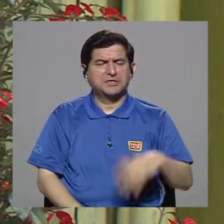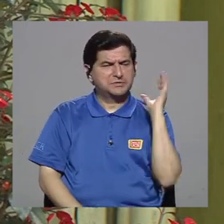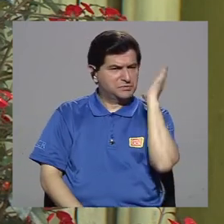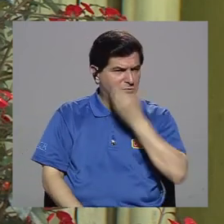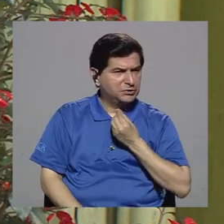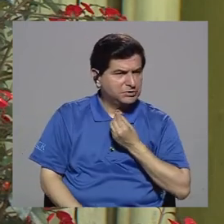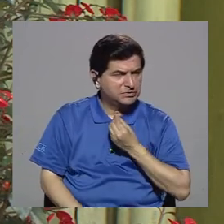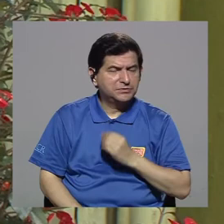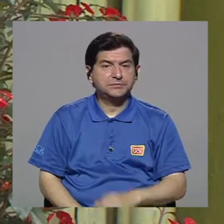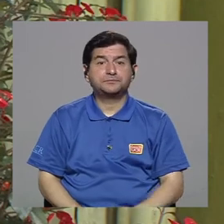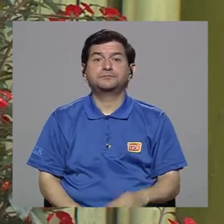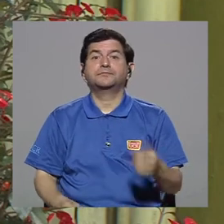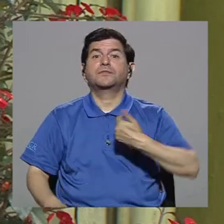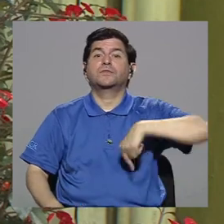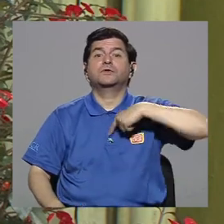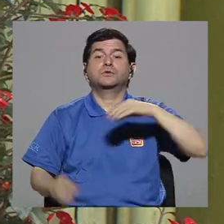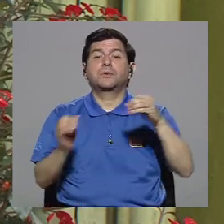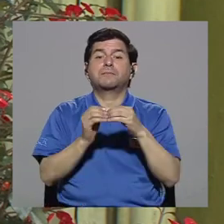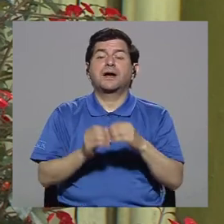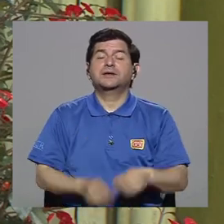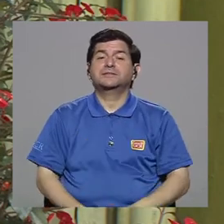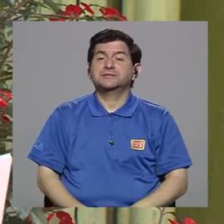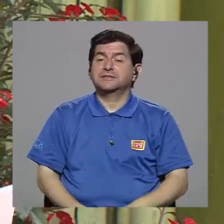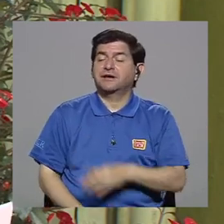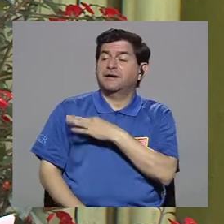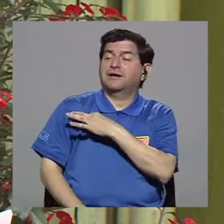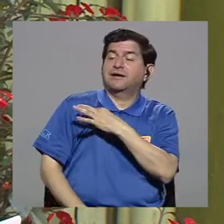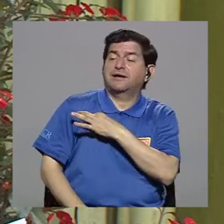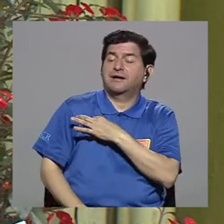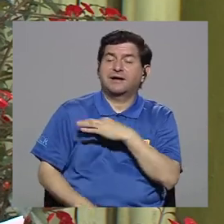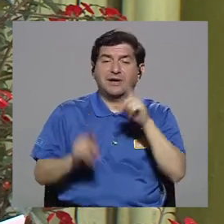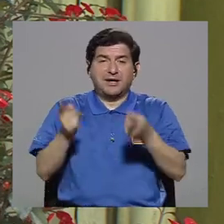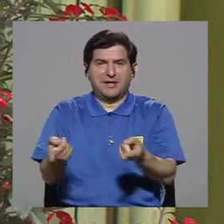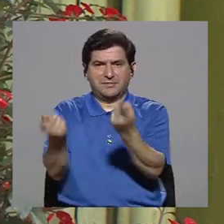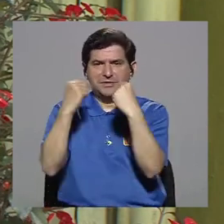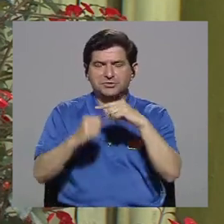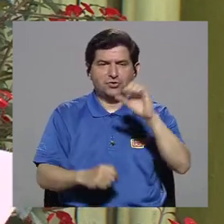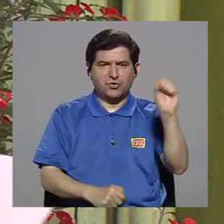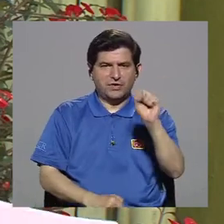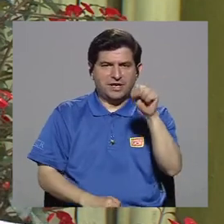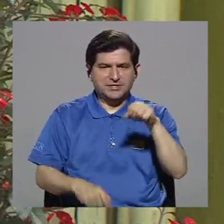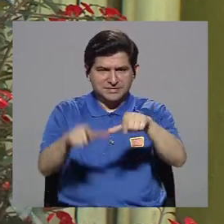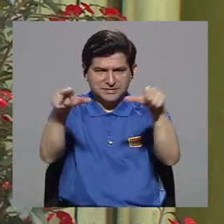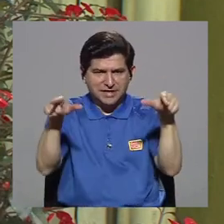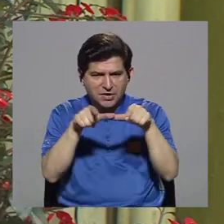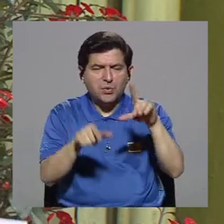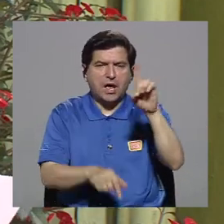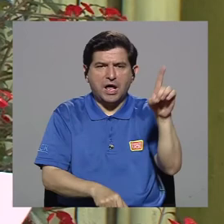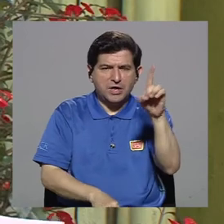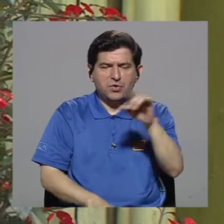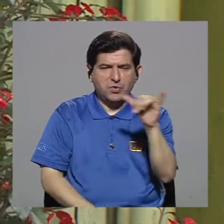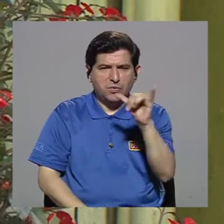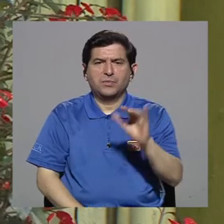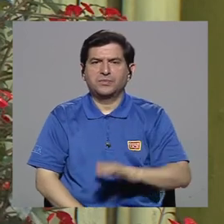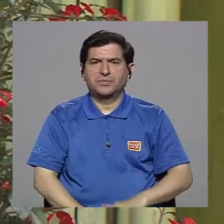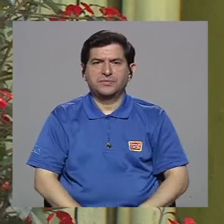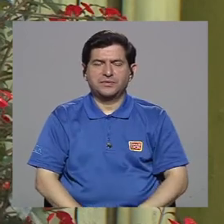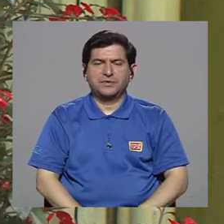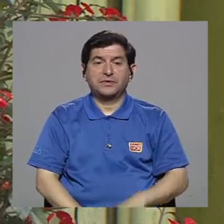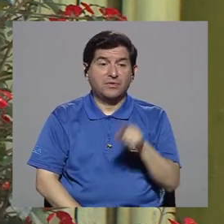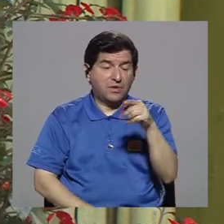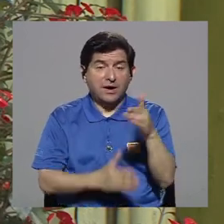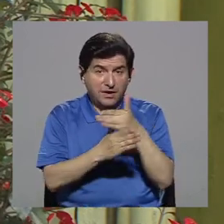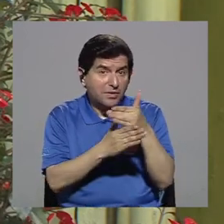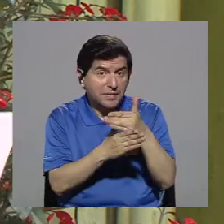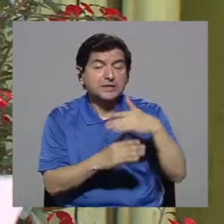los pongamos bonitos, más vamos a llamar a la gente a que esté allí, los sábados que estén allí, los domingos que estén allí,